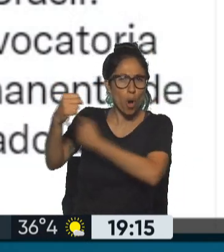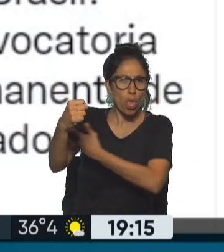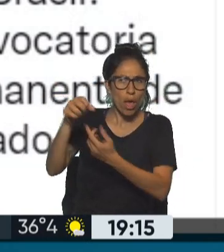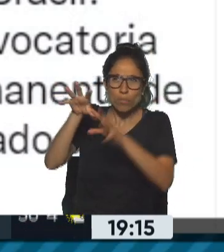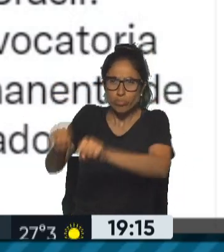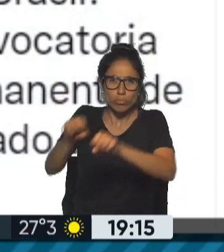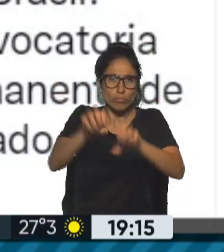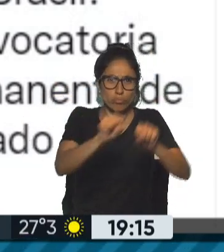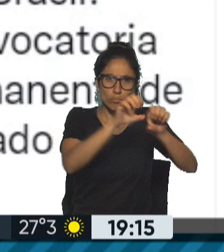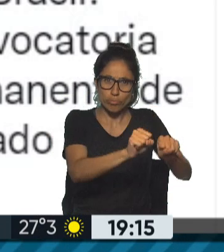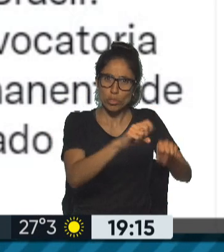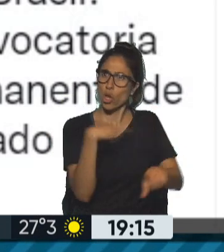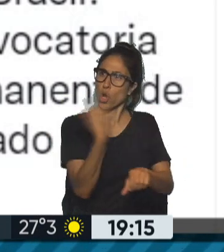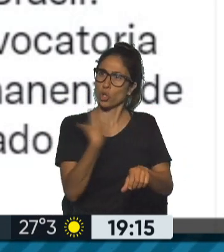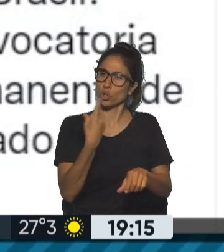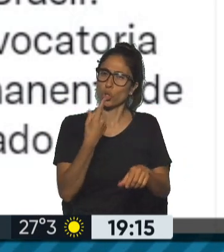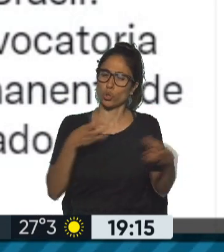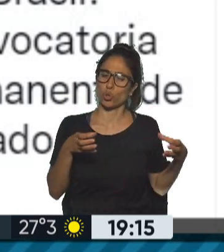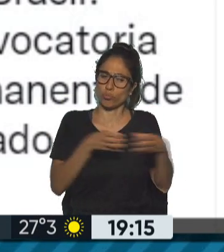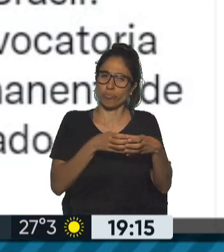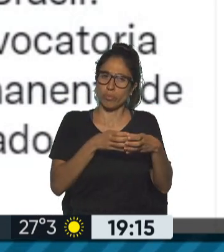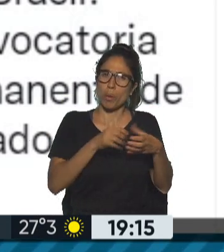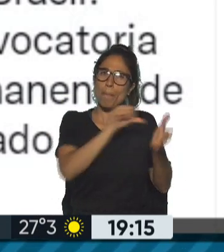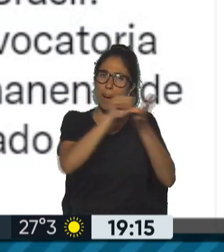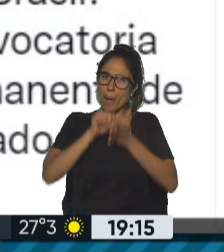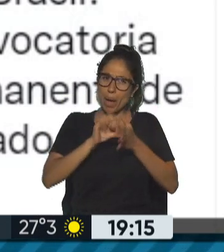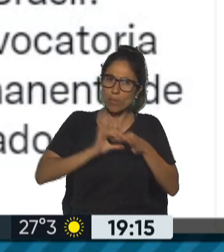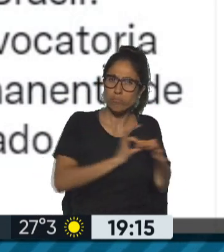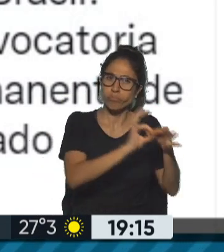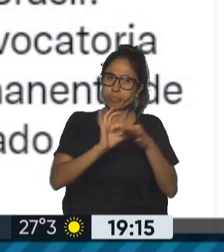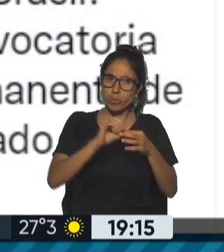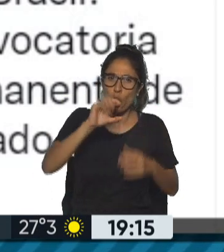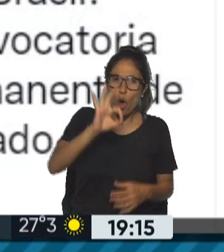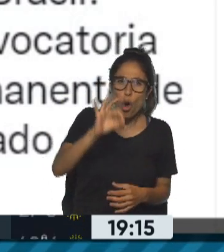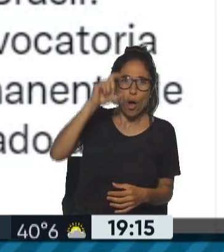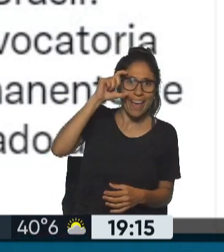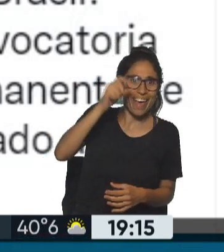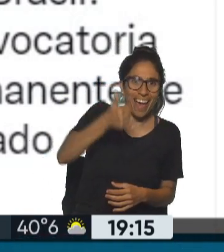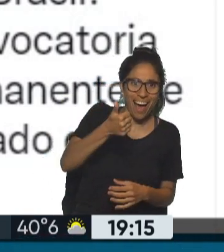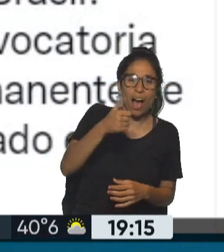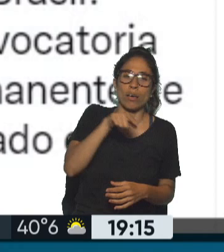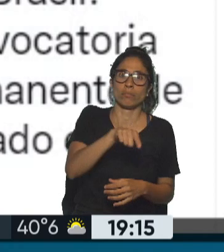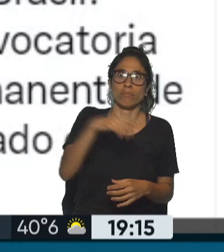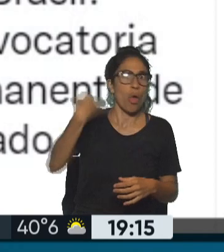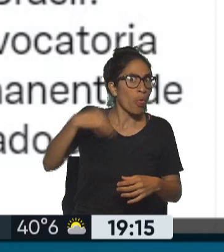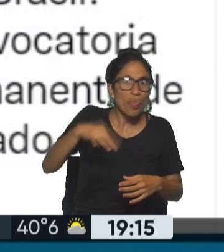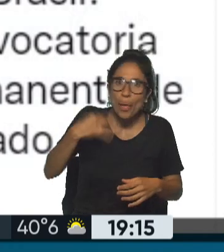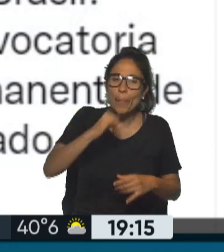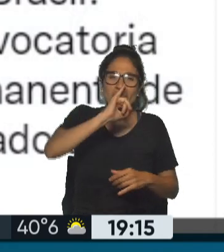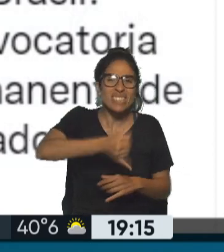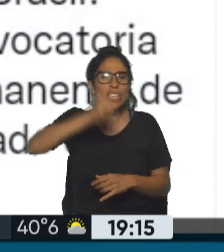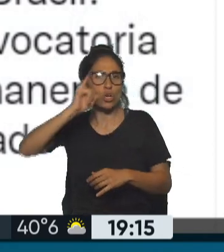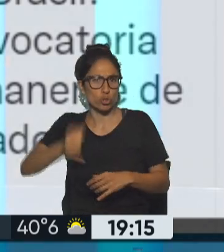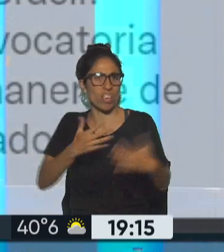a una sesión extraordinaria del Consejo Permanente de la OEA para respaldar la democracia y el Estado de Derecho en Brasil bueno,